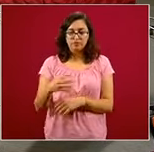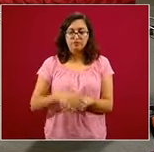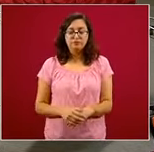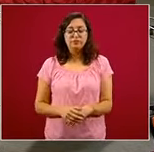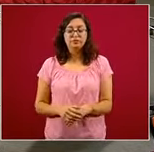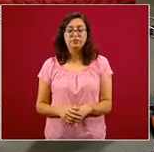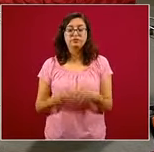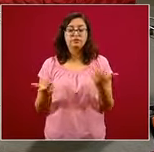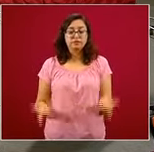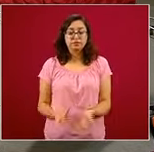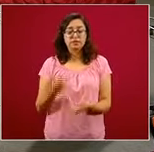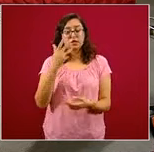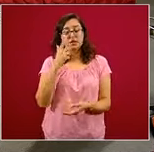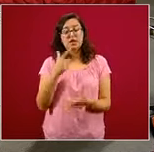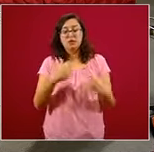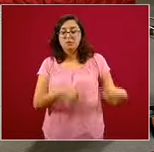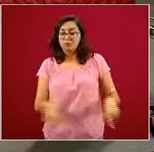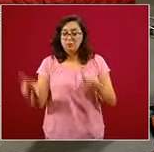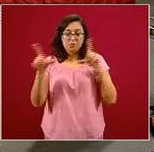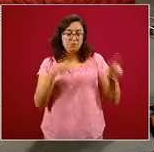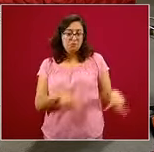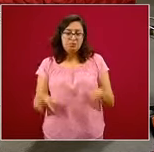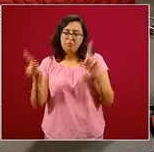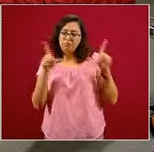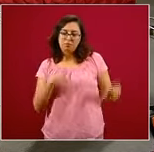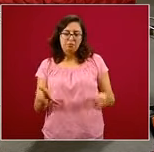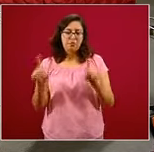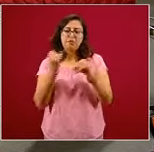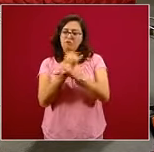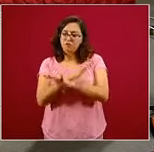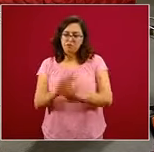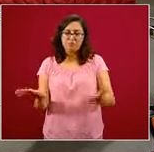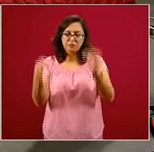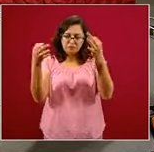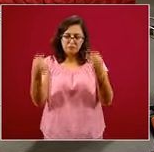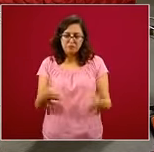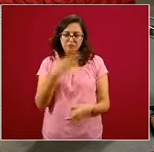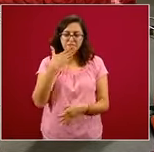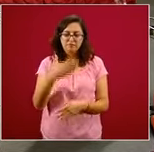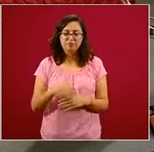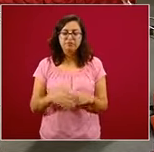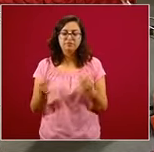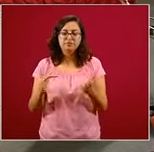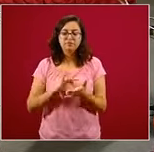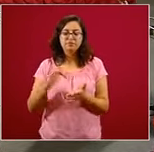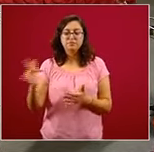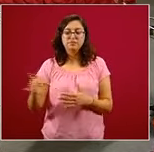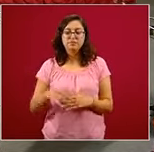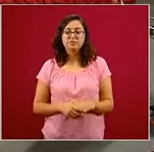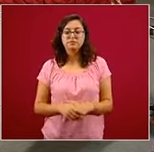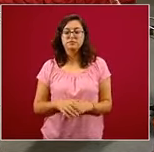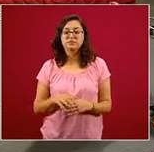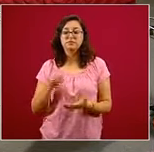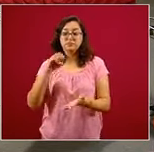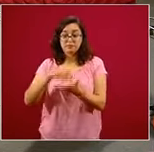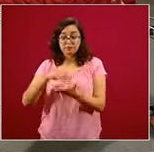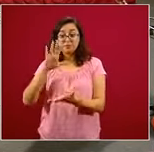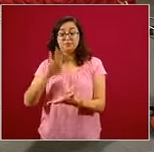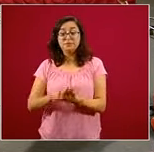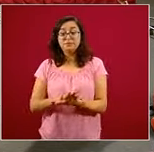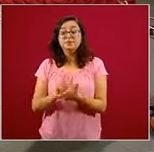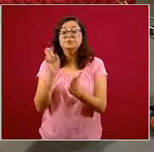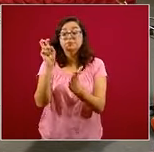que se comparte a los medios y que además se publica, el dato ya estará correcto. Muchas gracias. Queda entonces registrado,